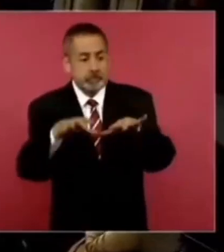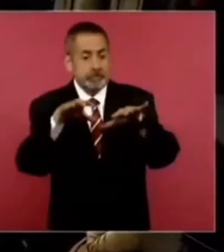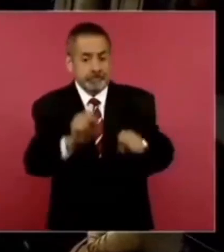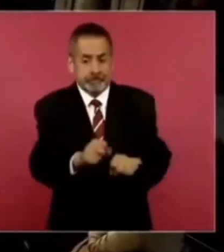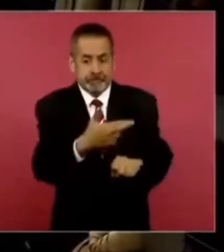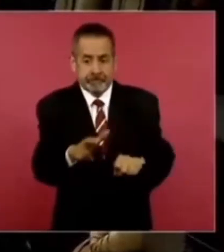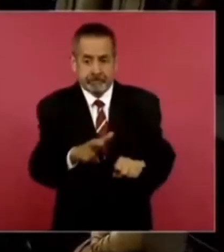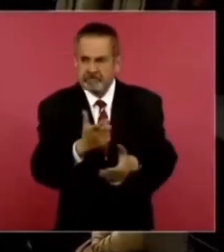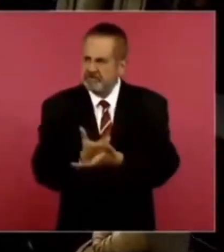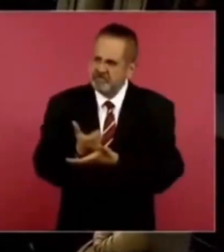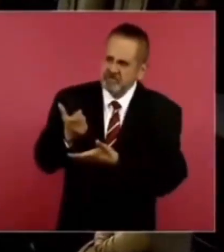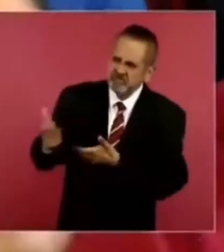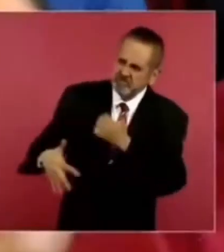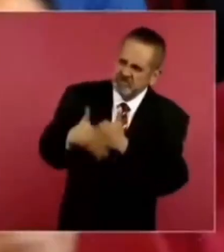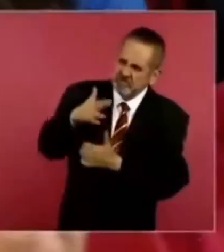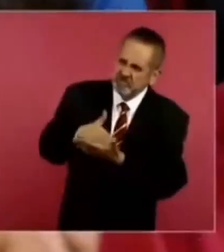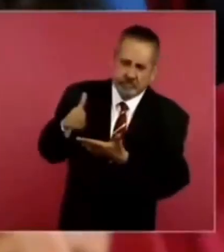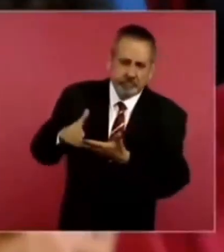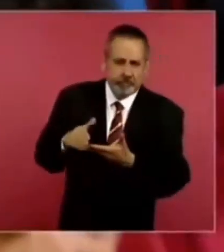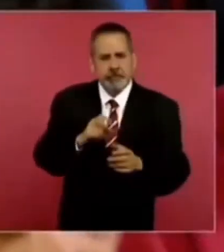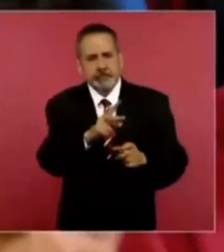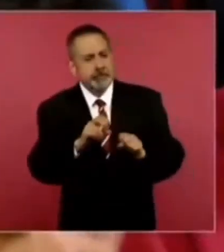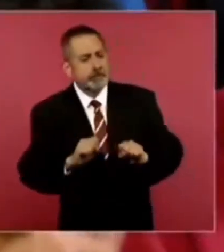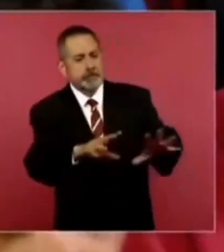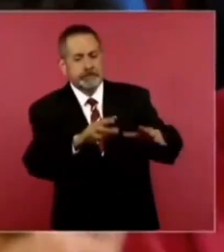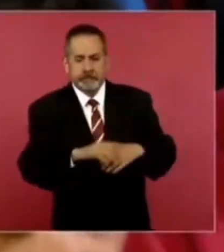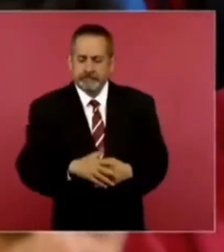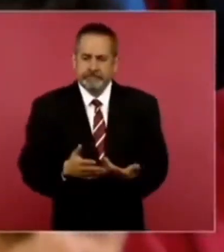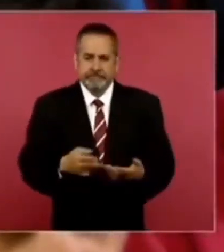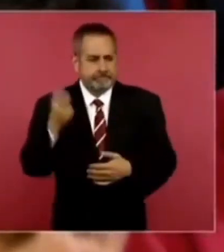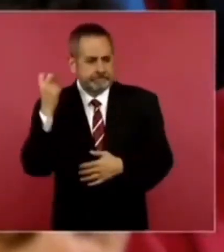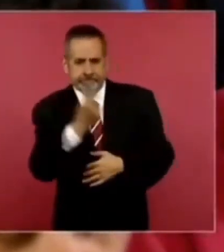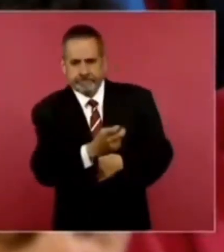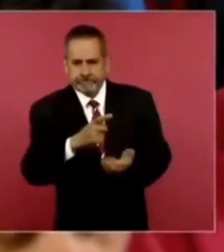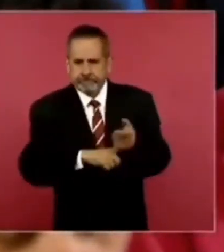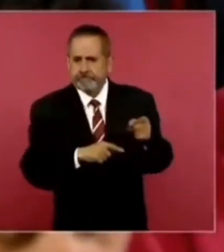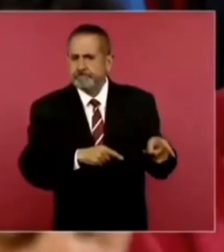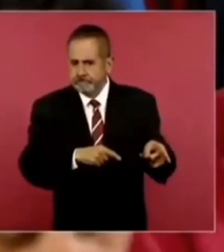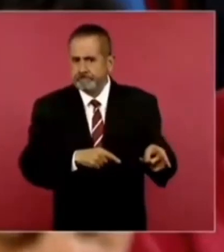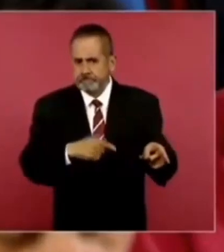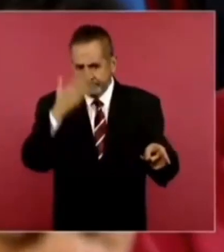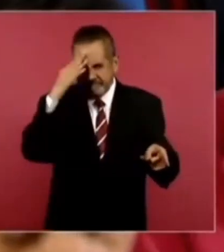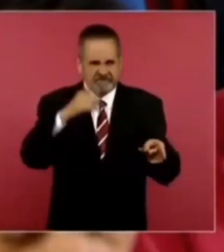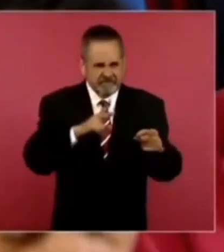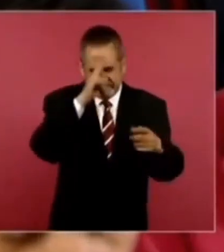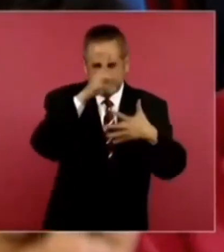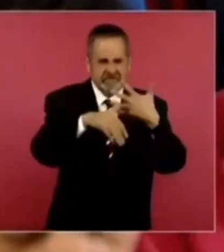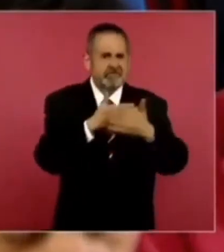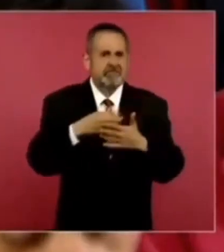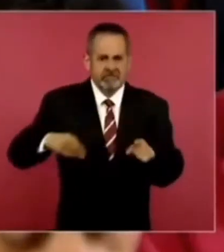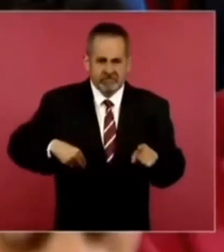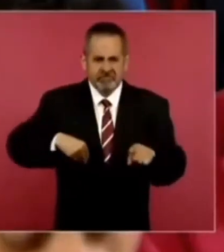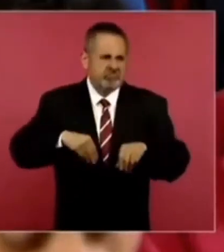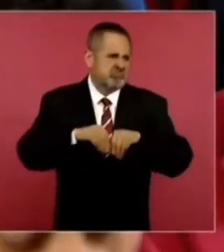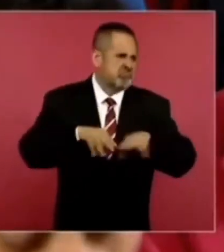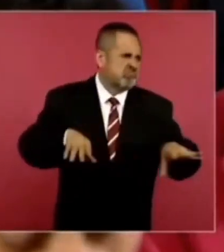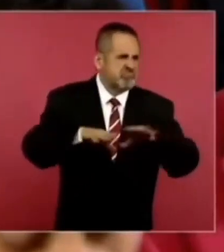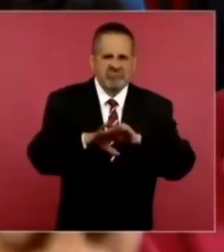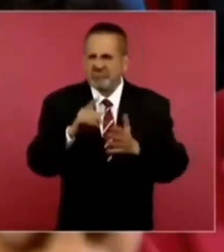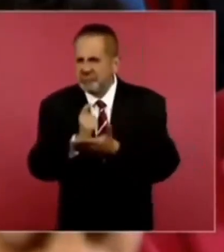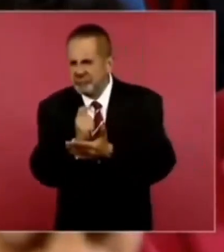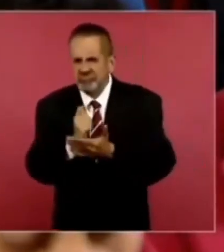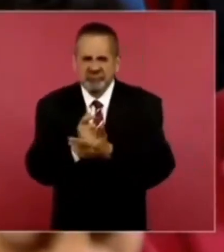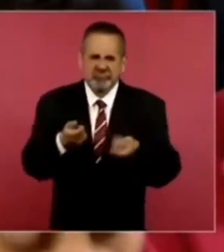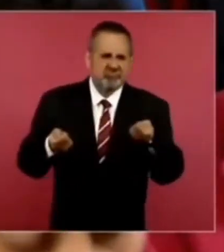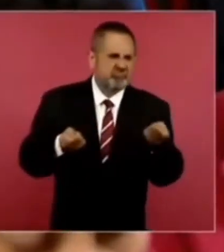de esta entidad. Este personaje, bueno, pues ha sido señalado por ser uno de los principales generadores de violencia en zonas del